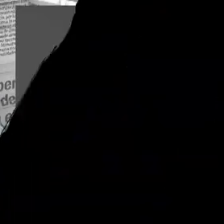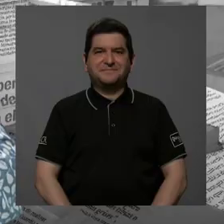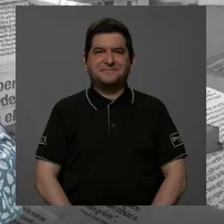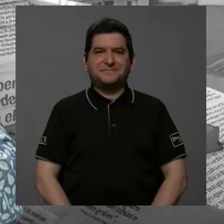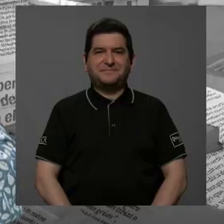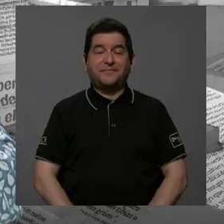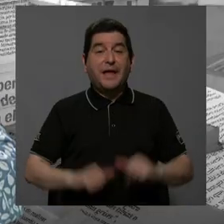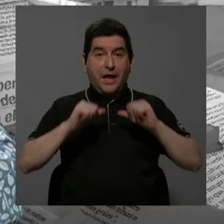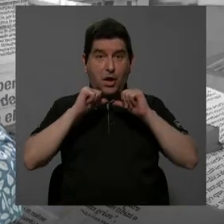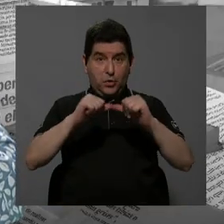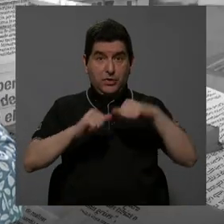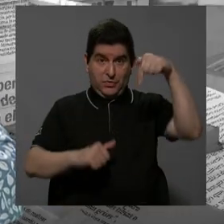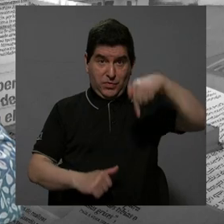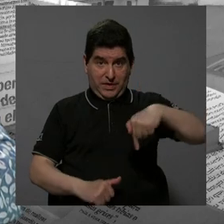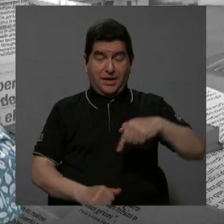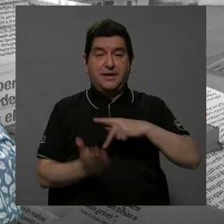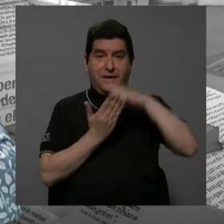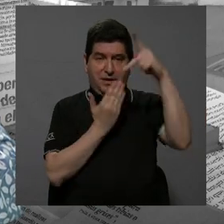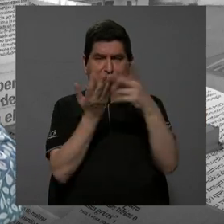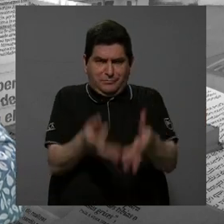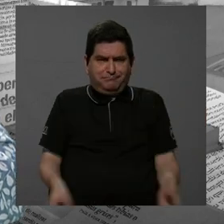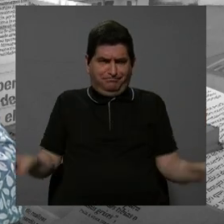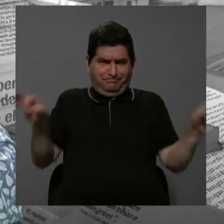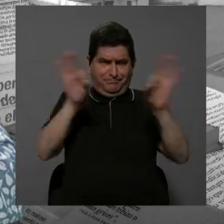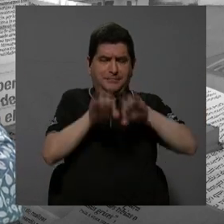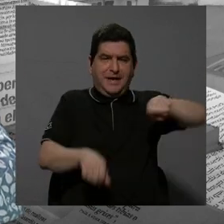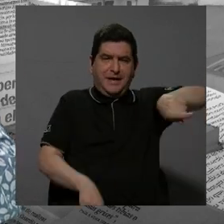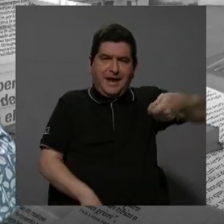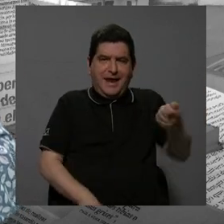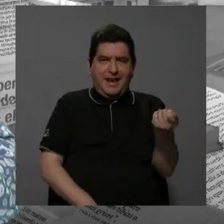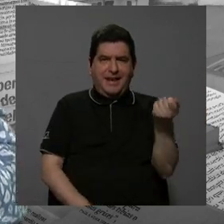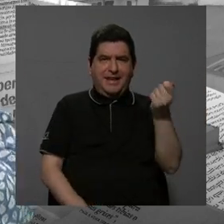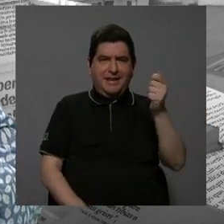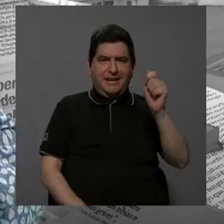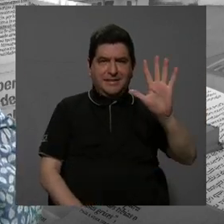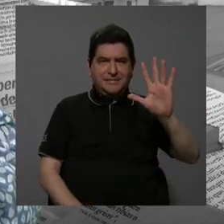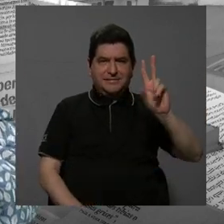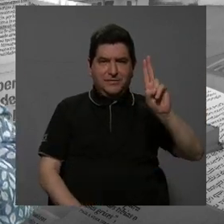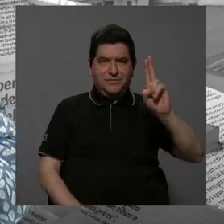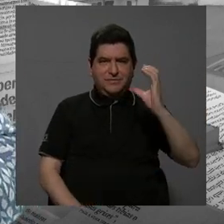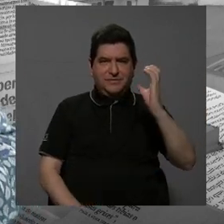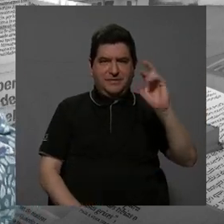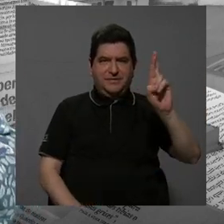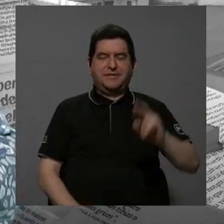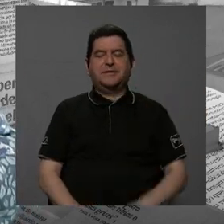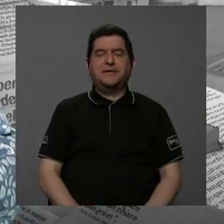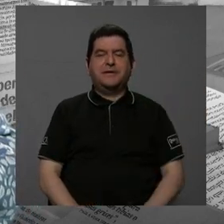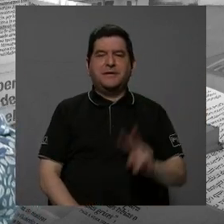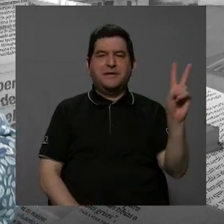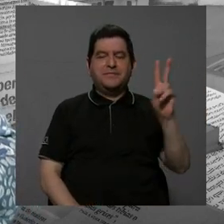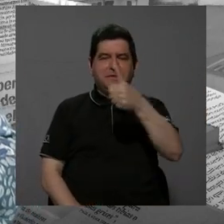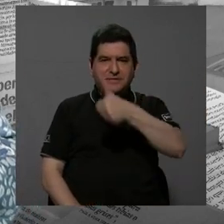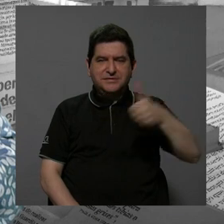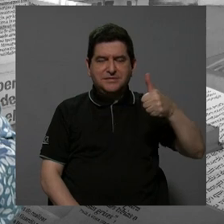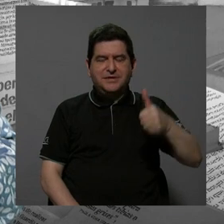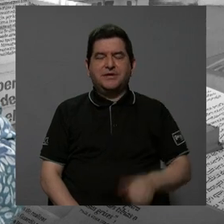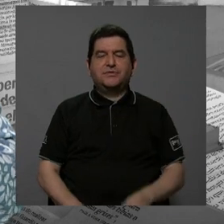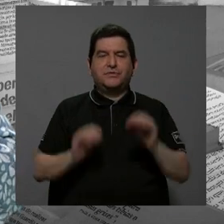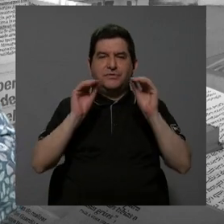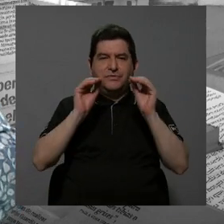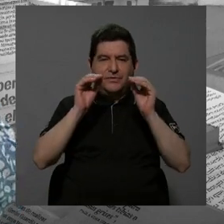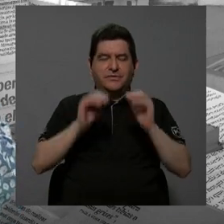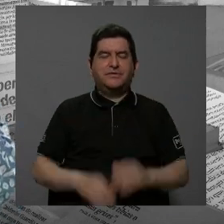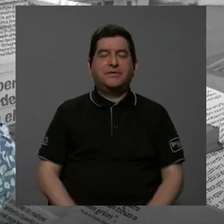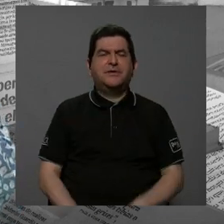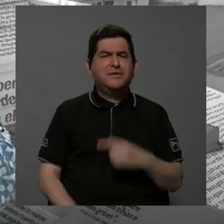De regreso aquí con lo que importa por Canal 15 UCR. Como vicerector de docencia, entonces usted